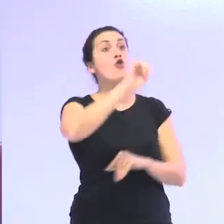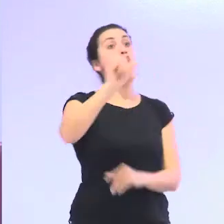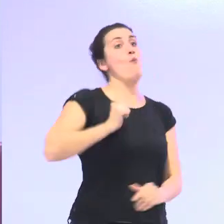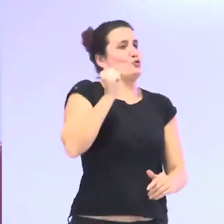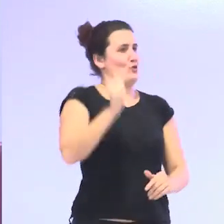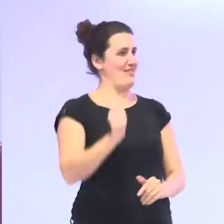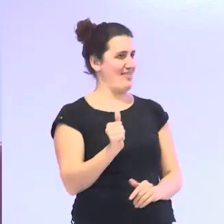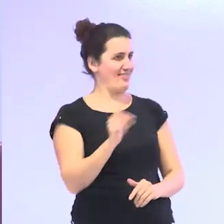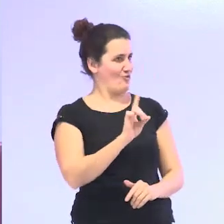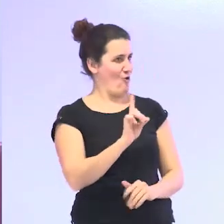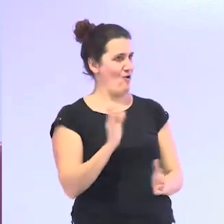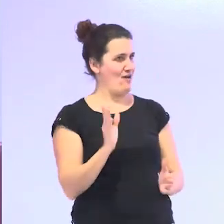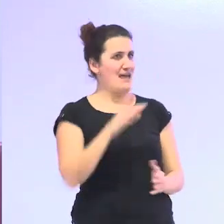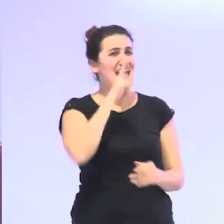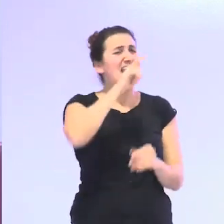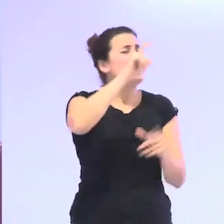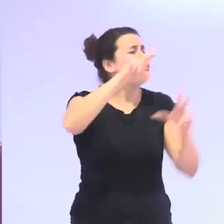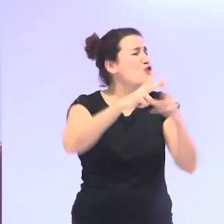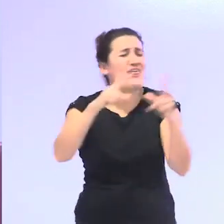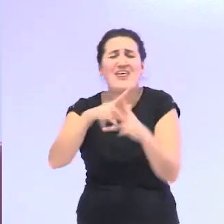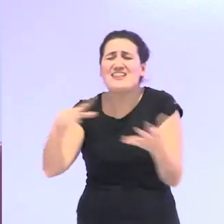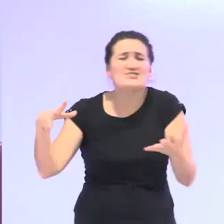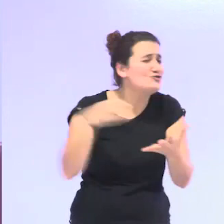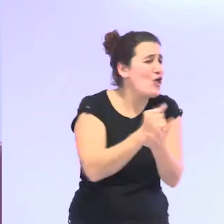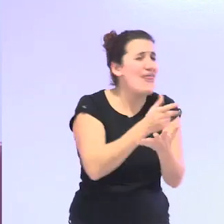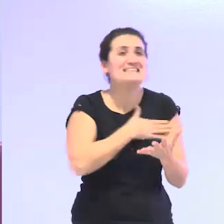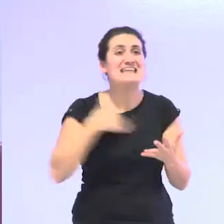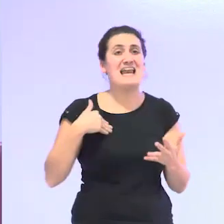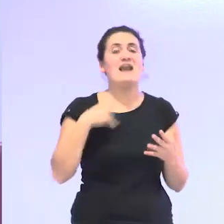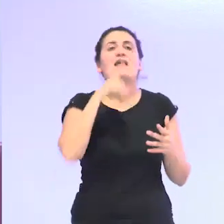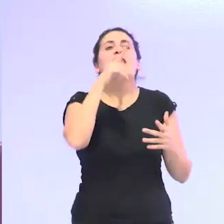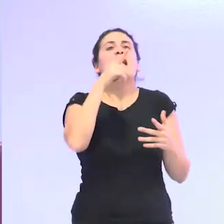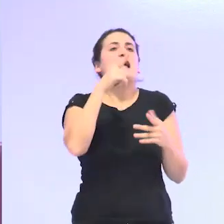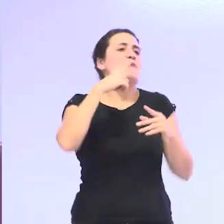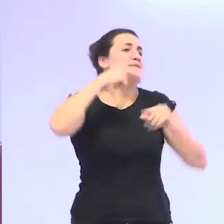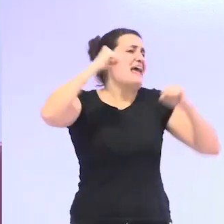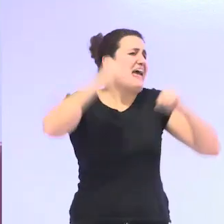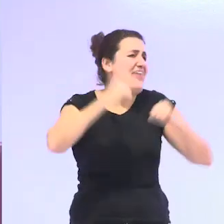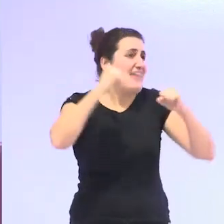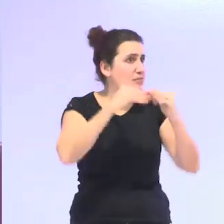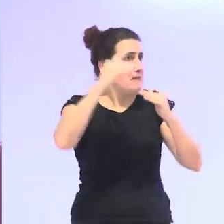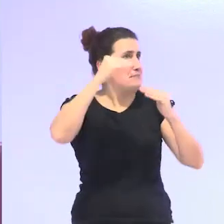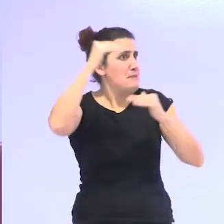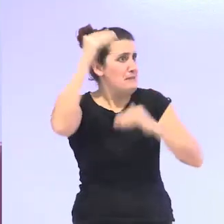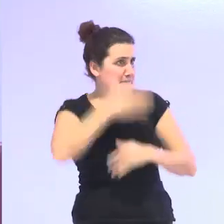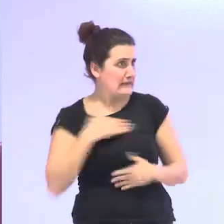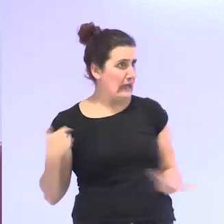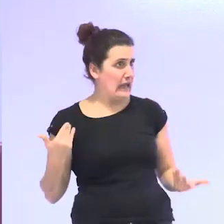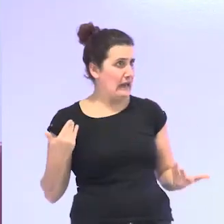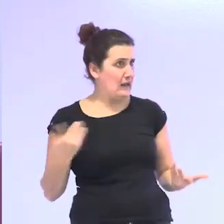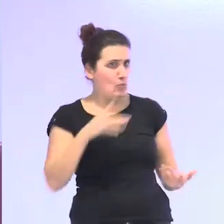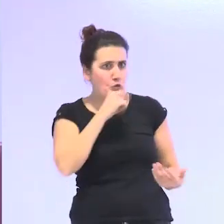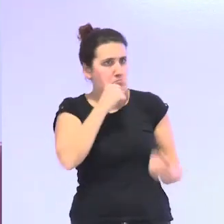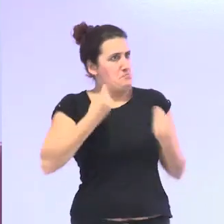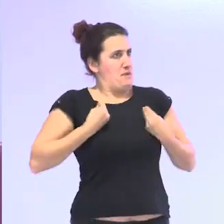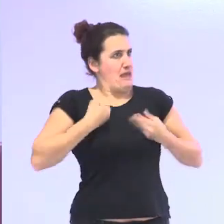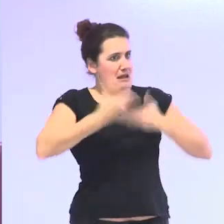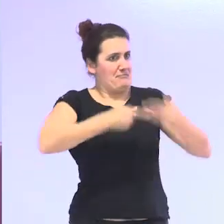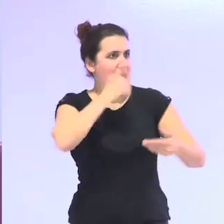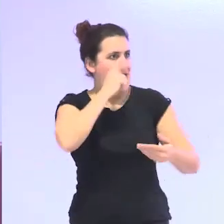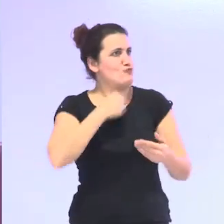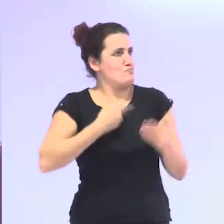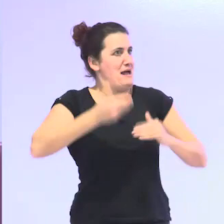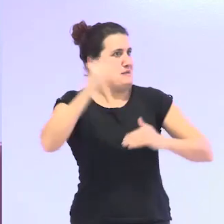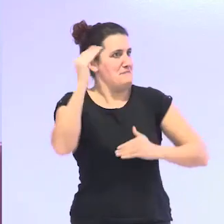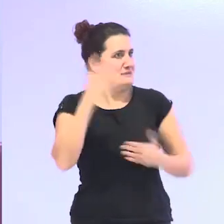y todas las sociedades han querido llegar a ser longevas todo el mundo ha querido llegar a ser mayor y ahora que lo